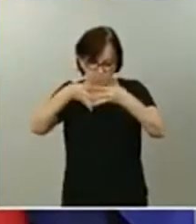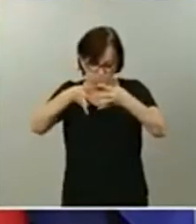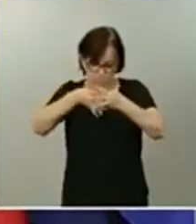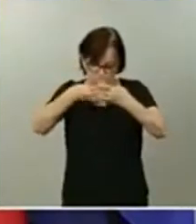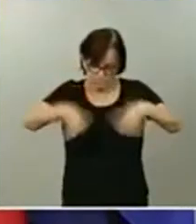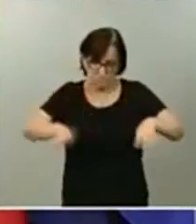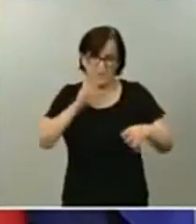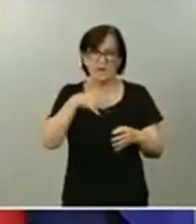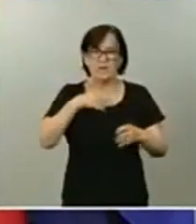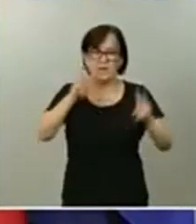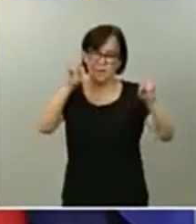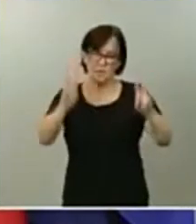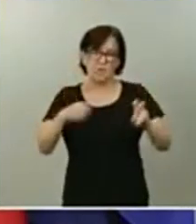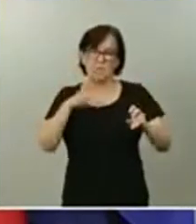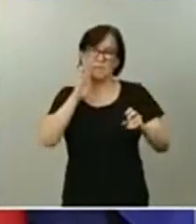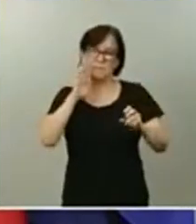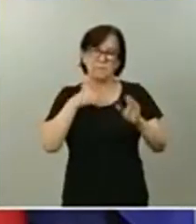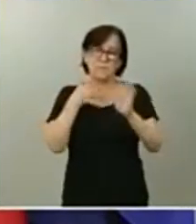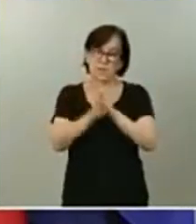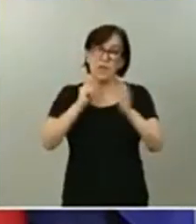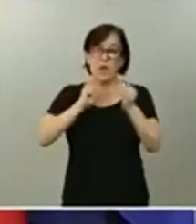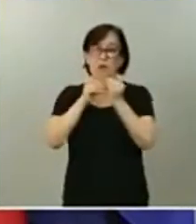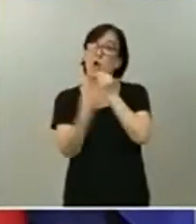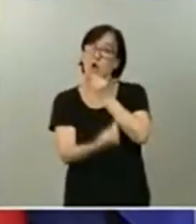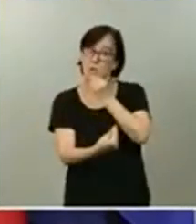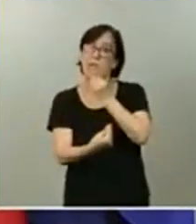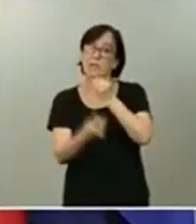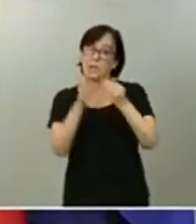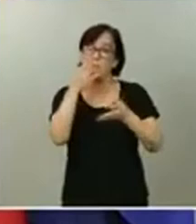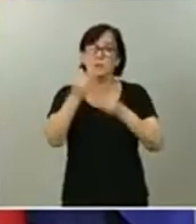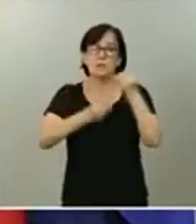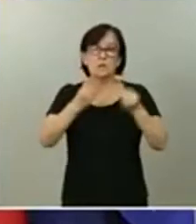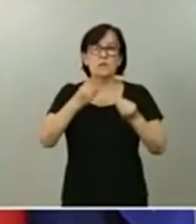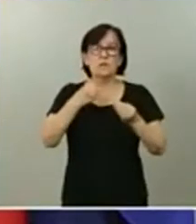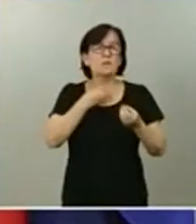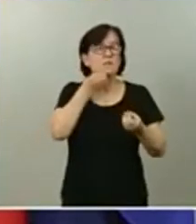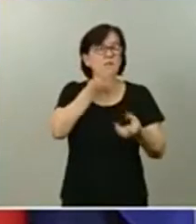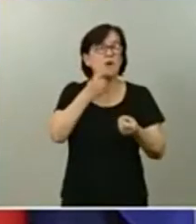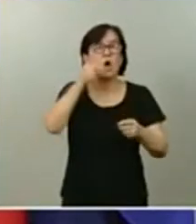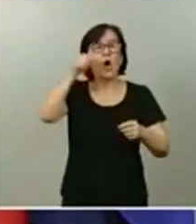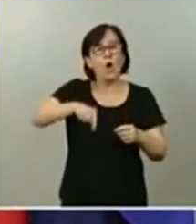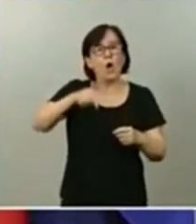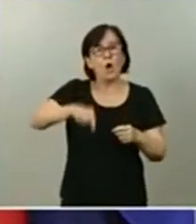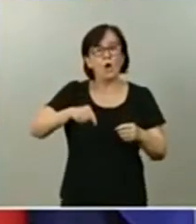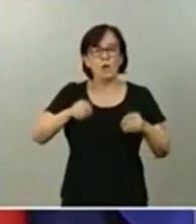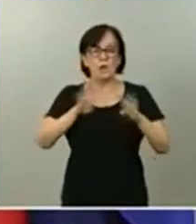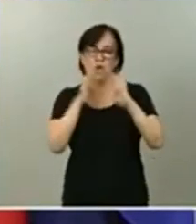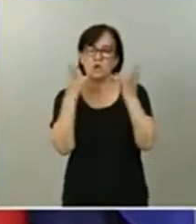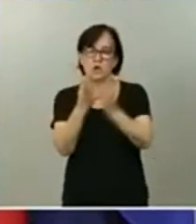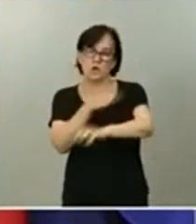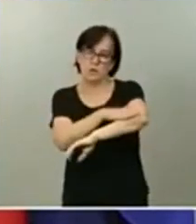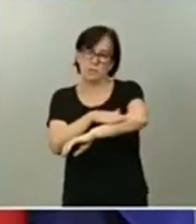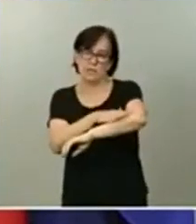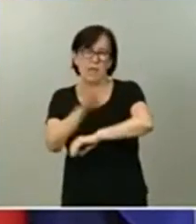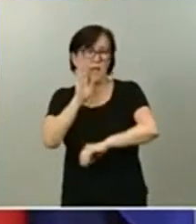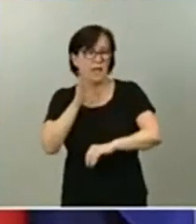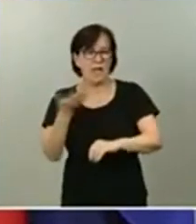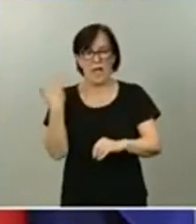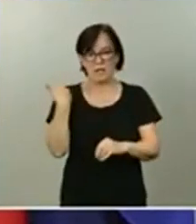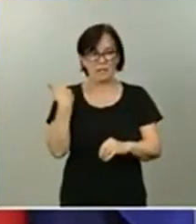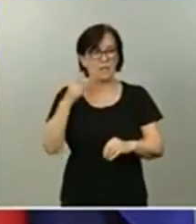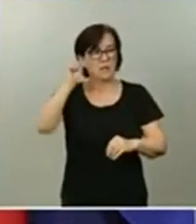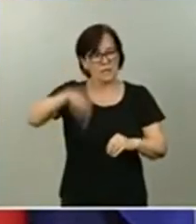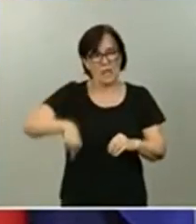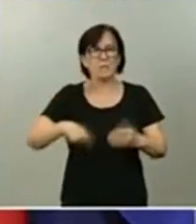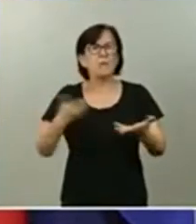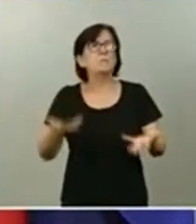he comentado. Bien, este documento ha tenido ocasión de informar del mismo hoy al Consejo de Ministros. Como les dije ayer, fue también posta a disposición